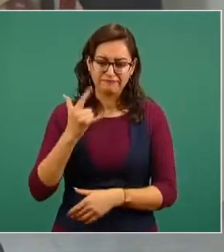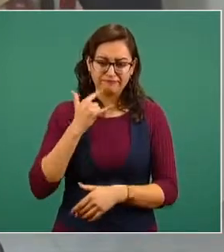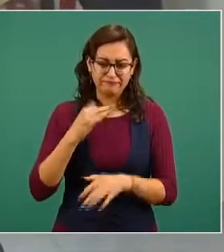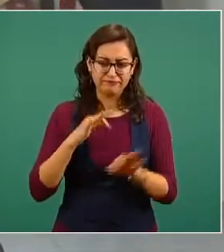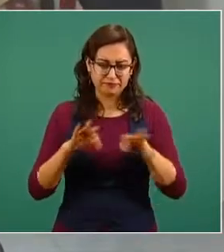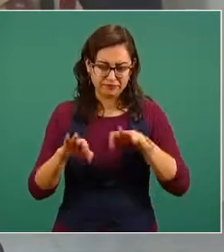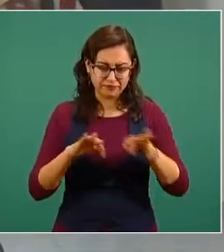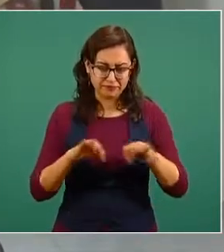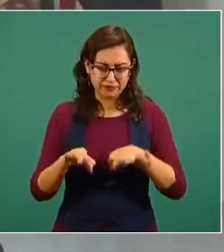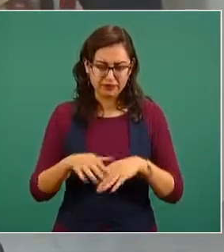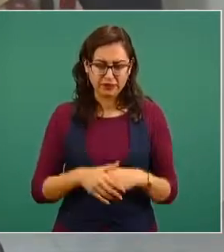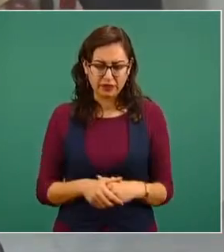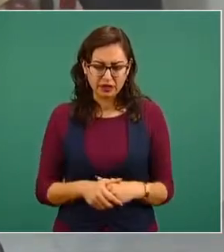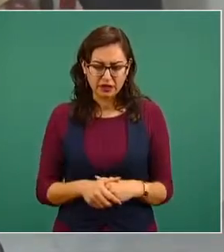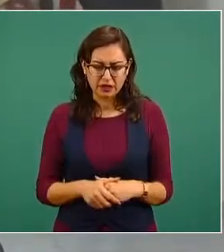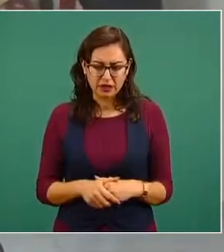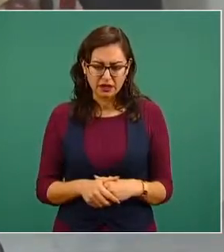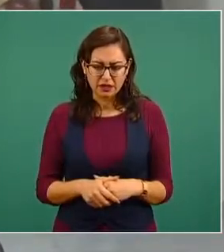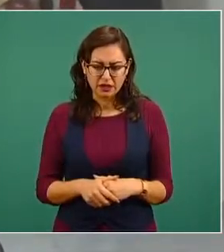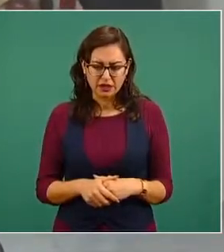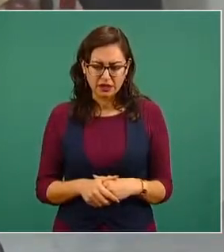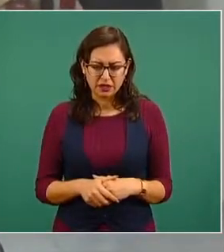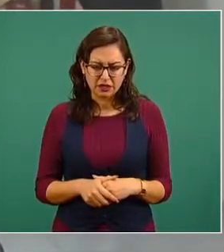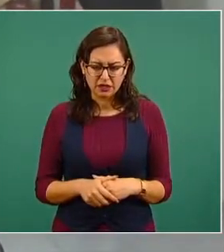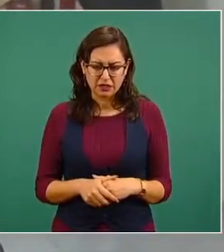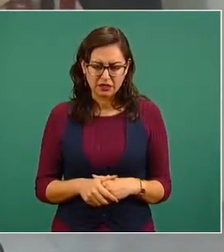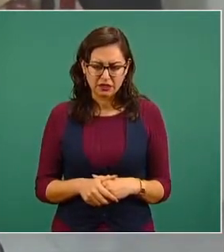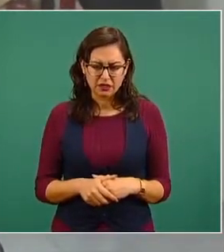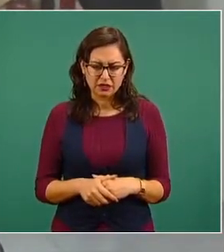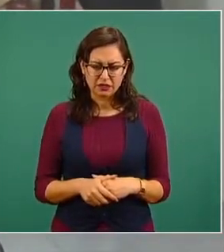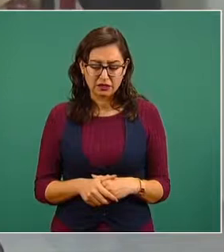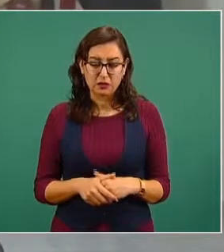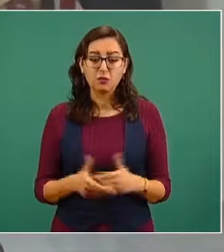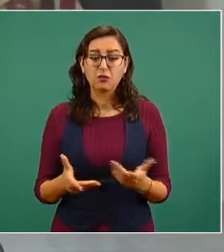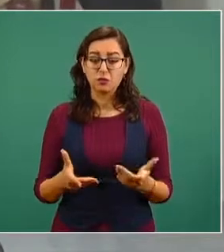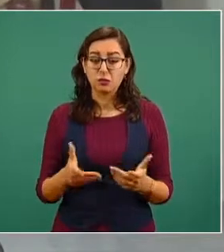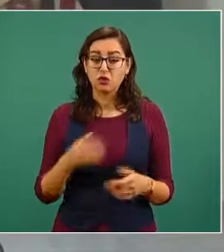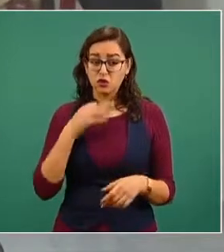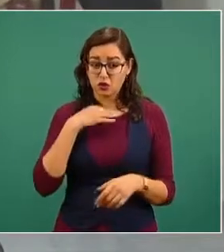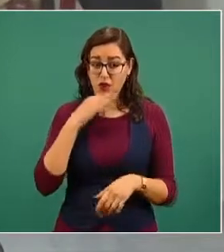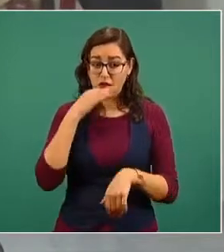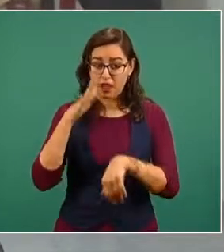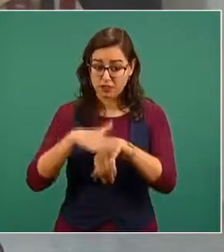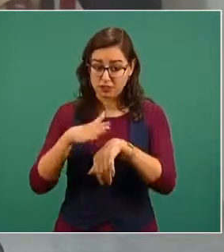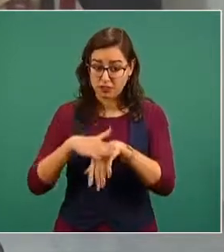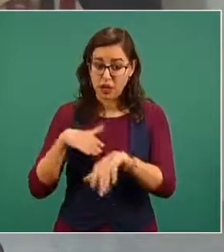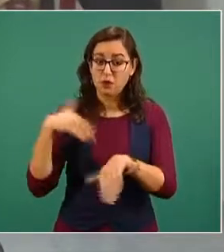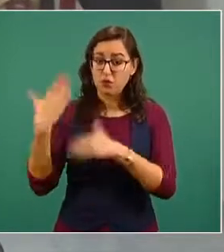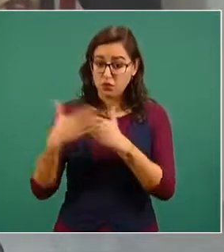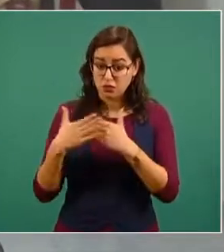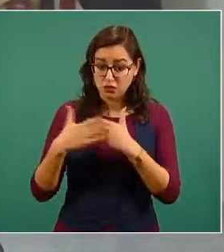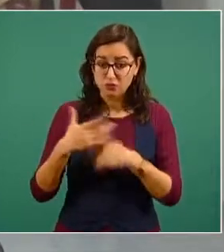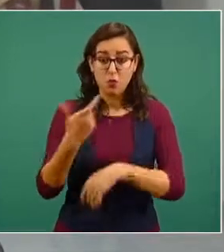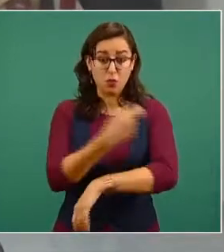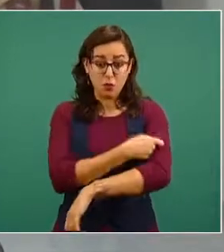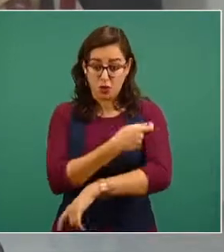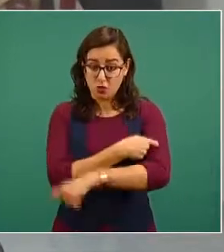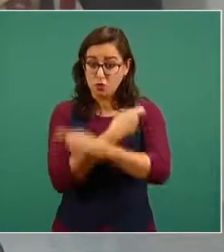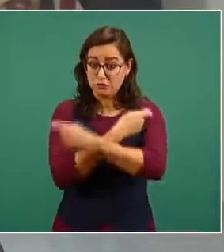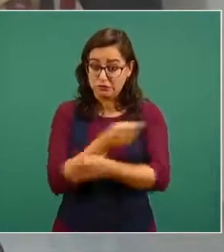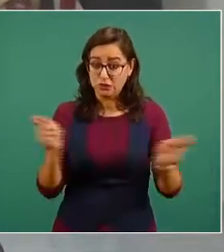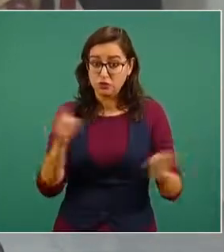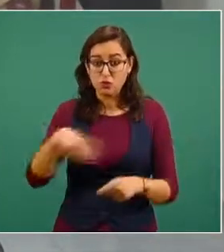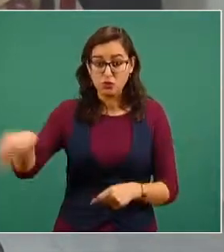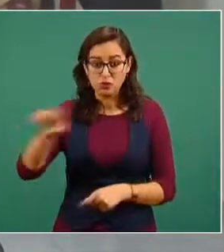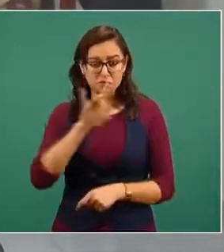es por eso les hago solicitación para cuando salgan las vacunas no tengan miedo. Es una vacuna